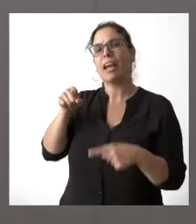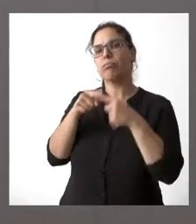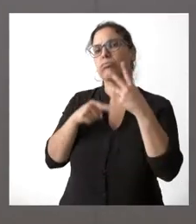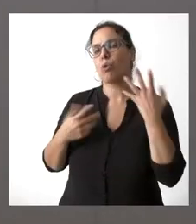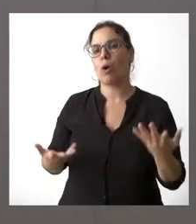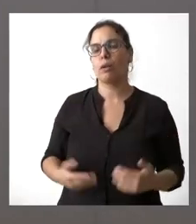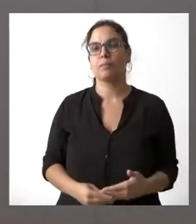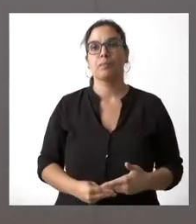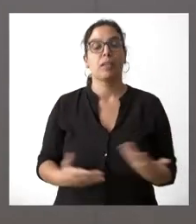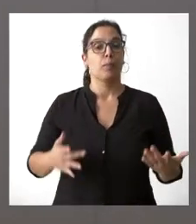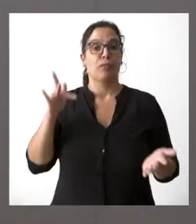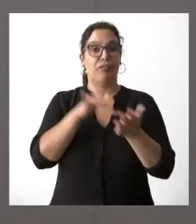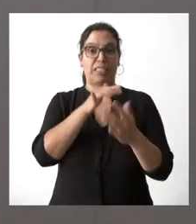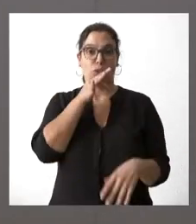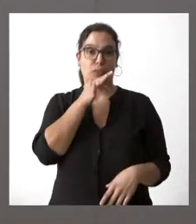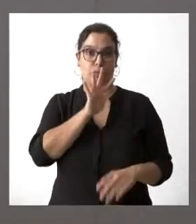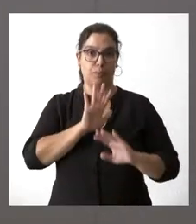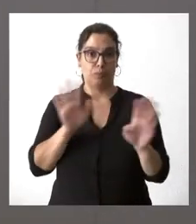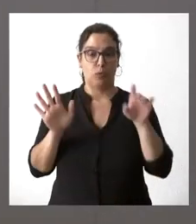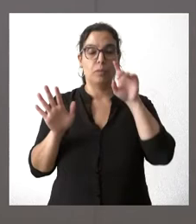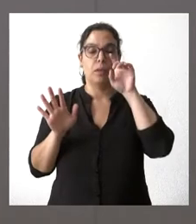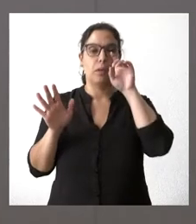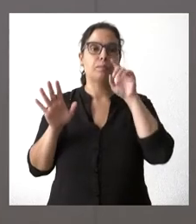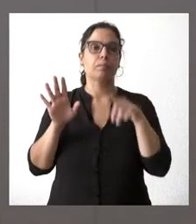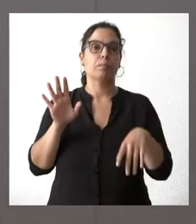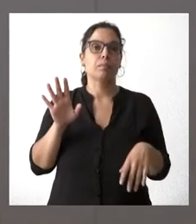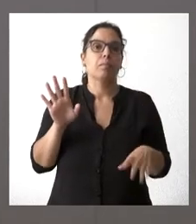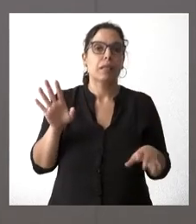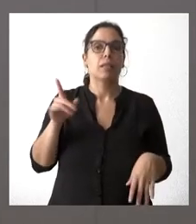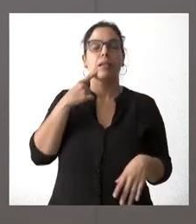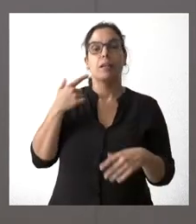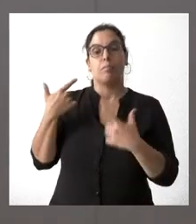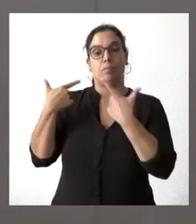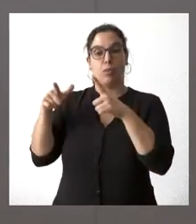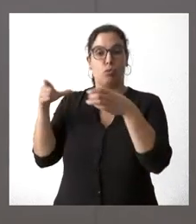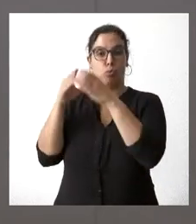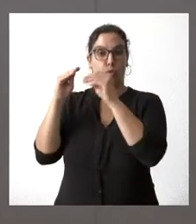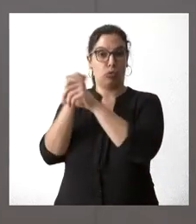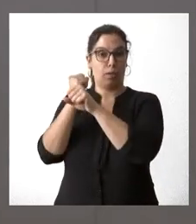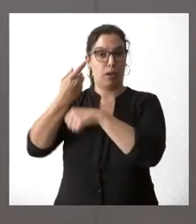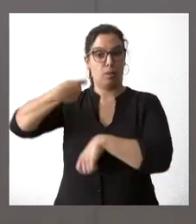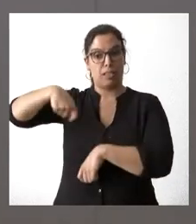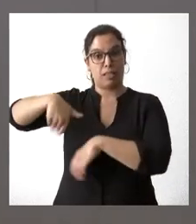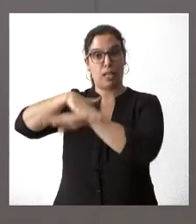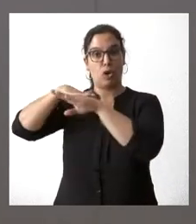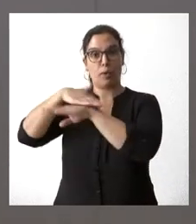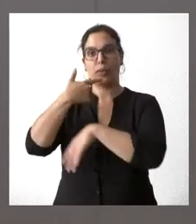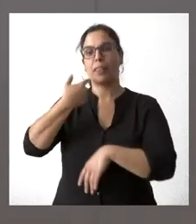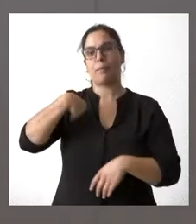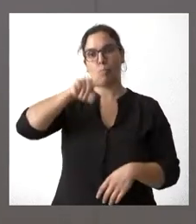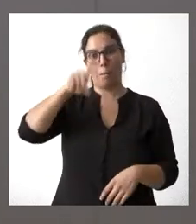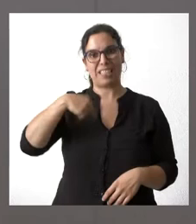Pues todavía no tenemos fecha. Sí que anticipó el gabinete del presidente del Gobierno el deseo de que se pudiera celebrar en este mismo mes de julio.